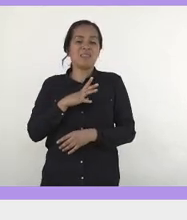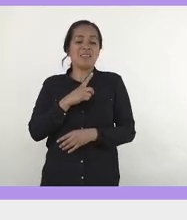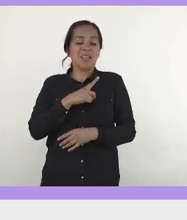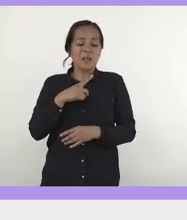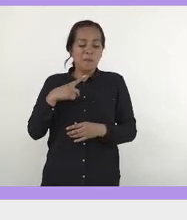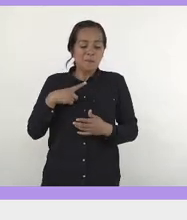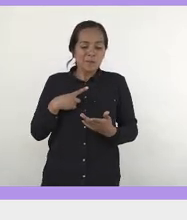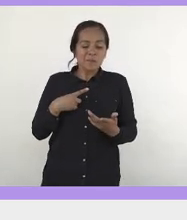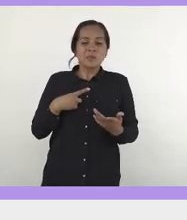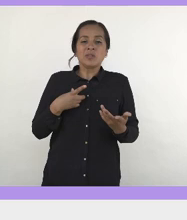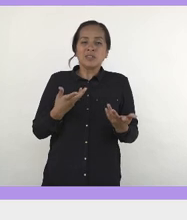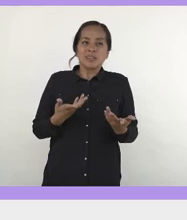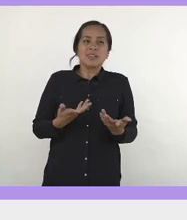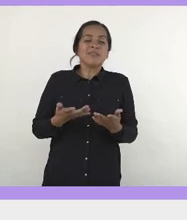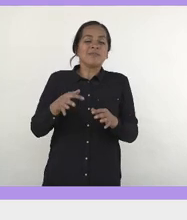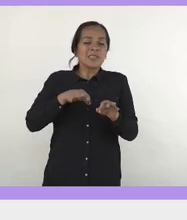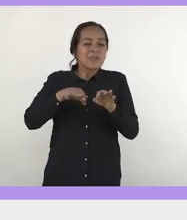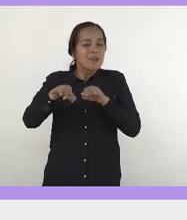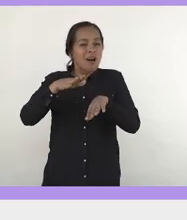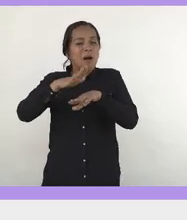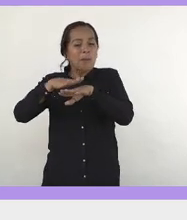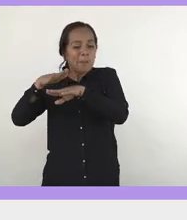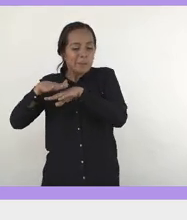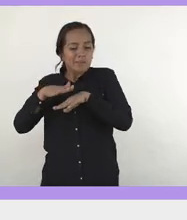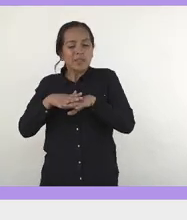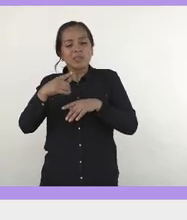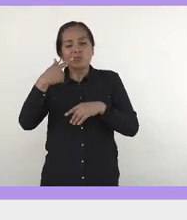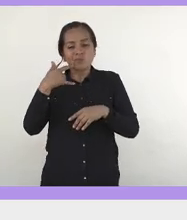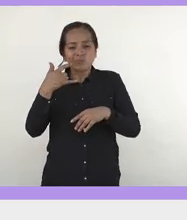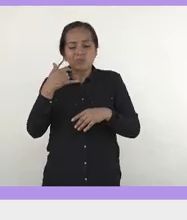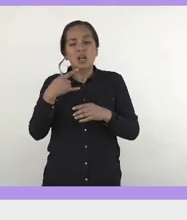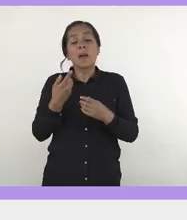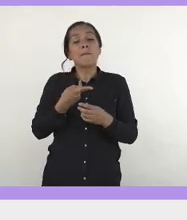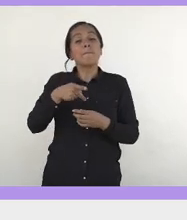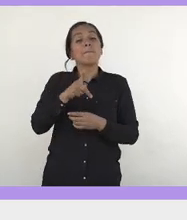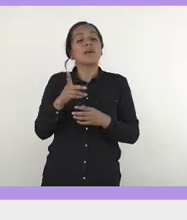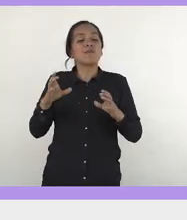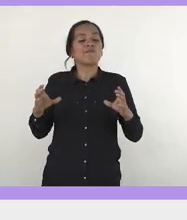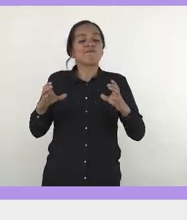más terreno, ¿verdad? Pero lo vamos a lograr en colectividad.